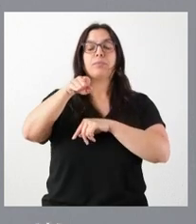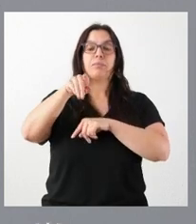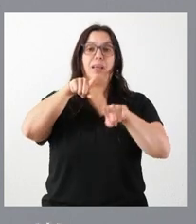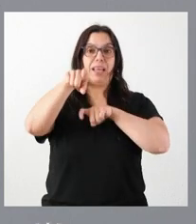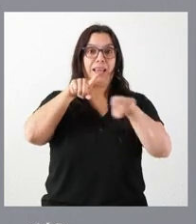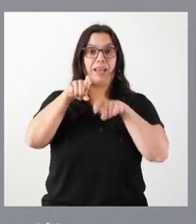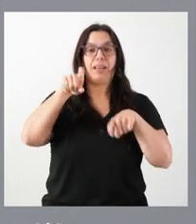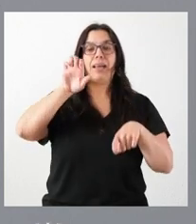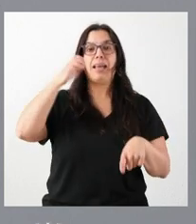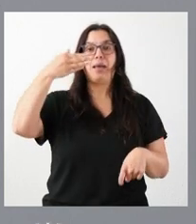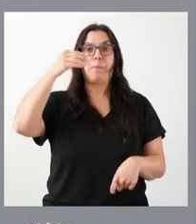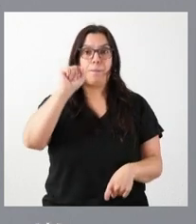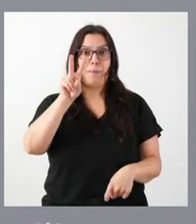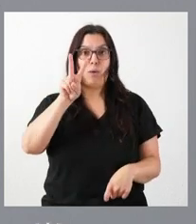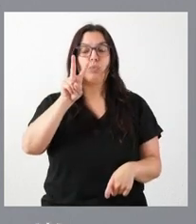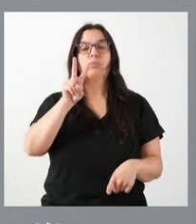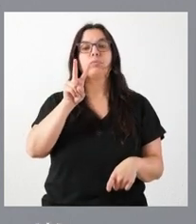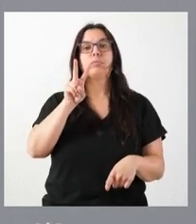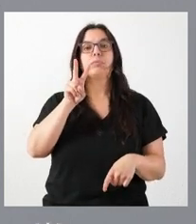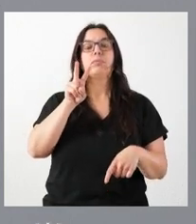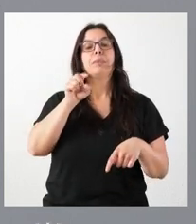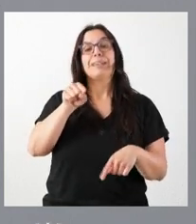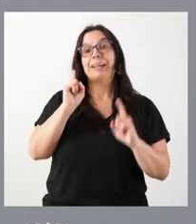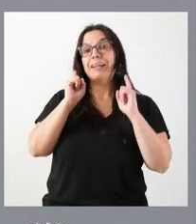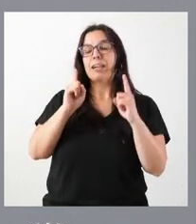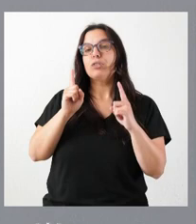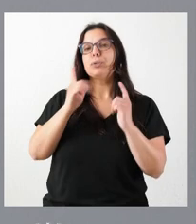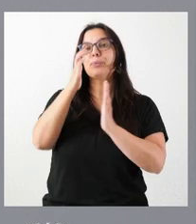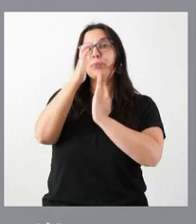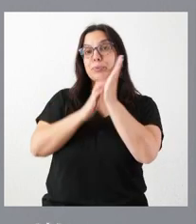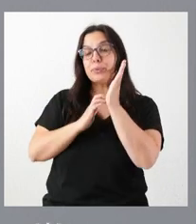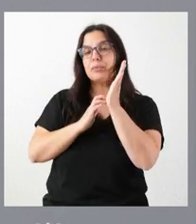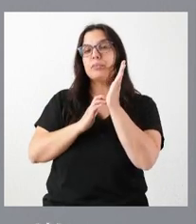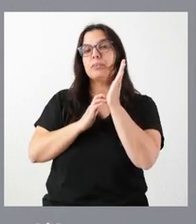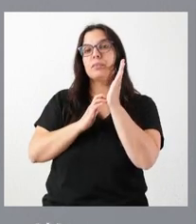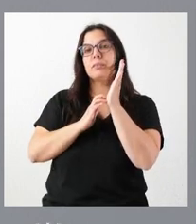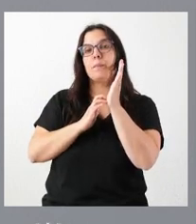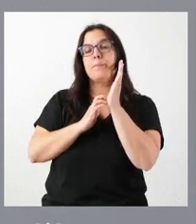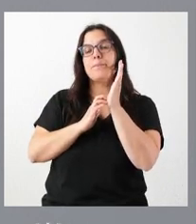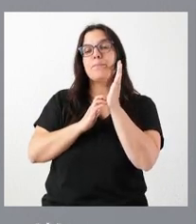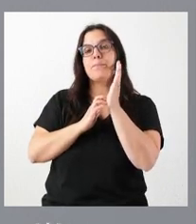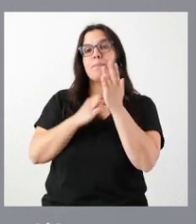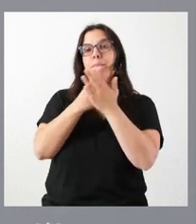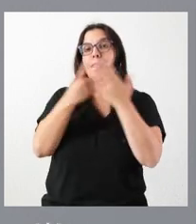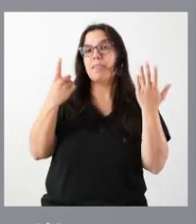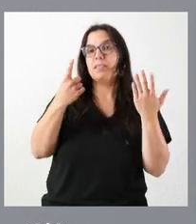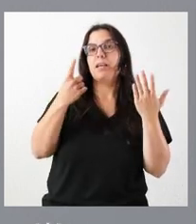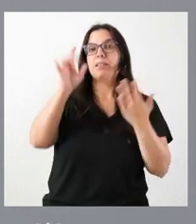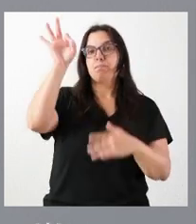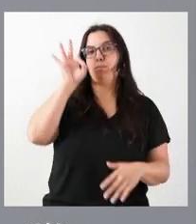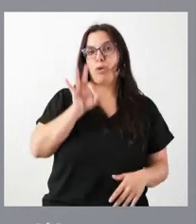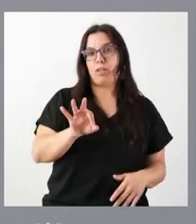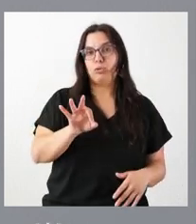bachillerato para el acceso a la universidad, en este caso la reducción será del 16%